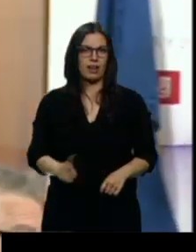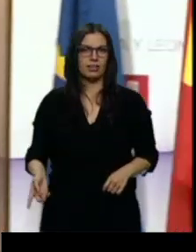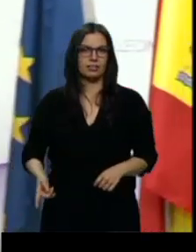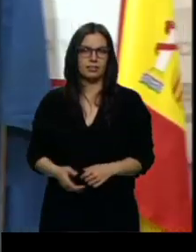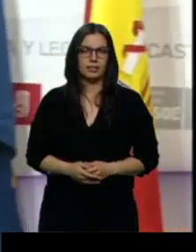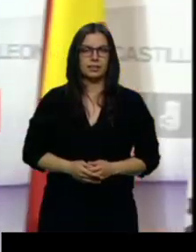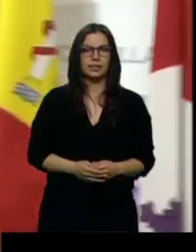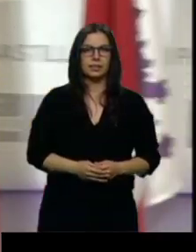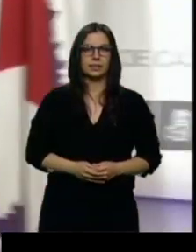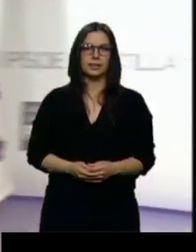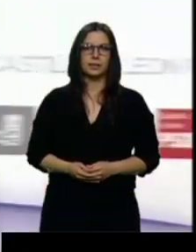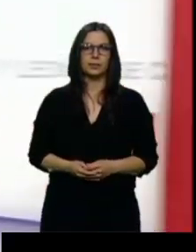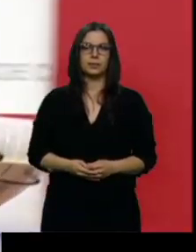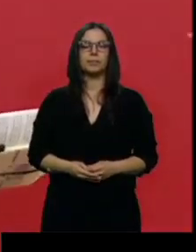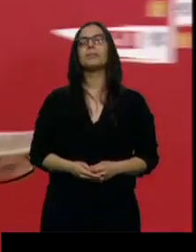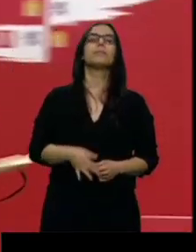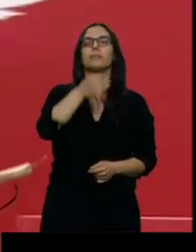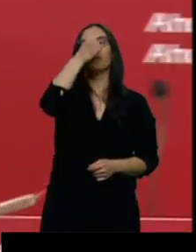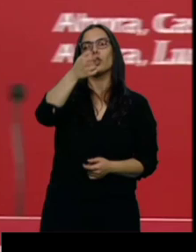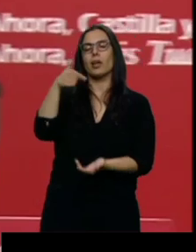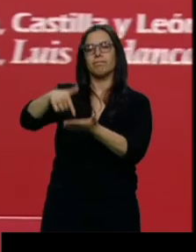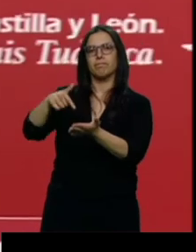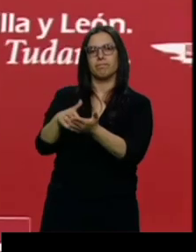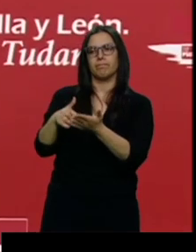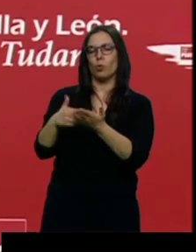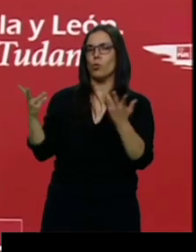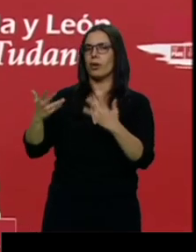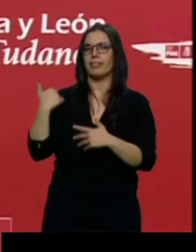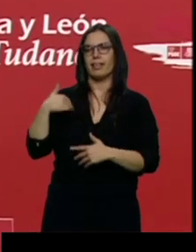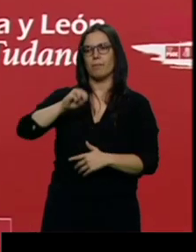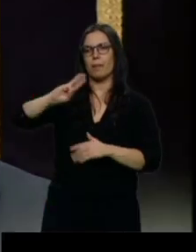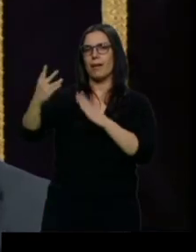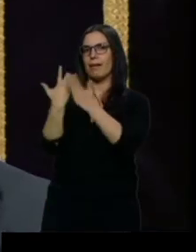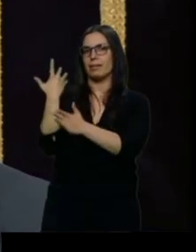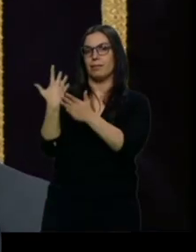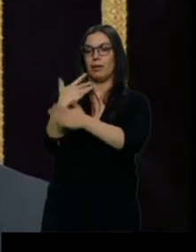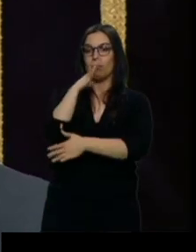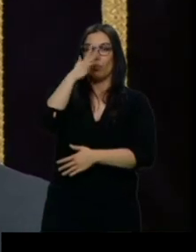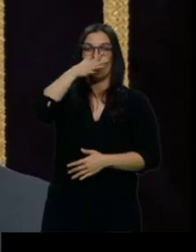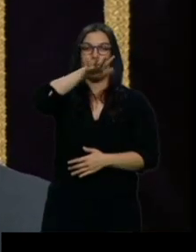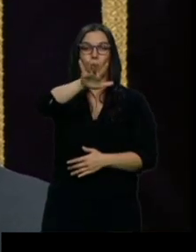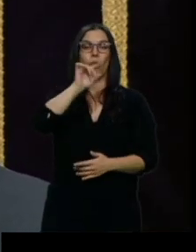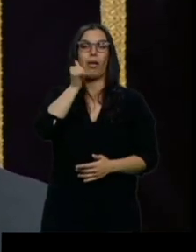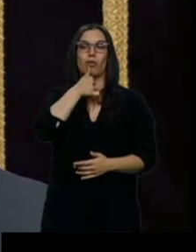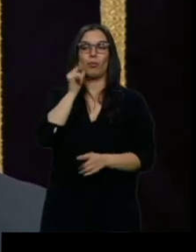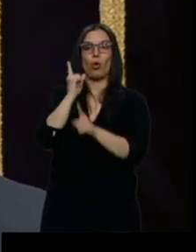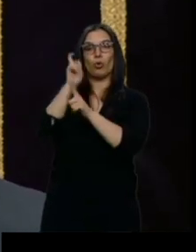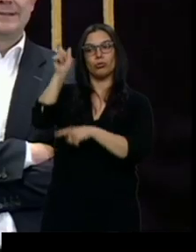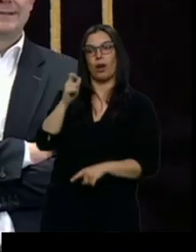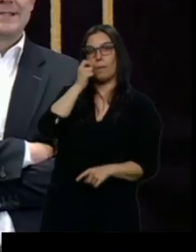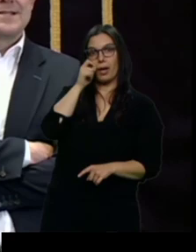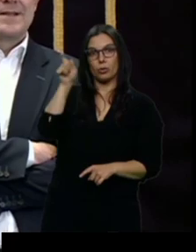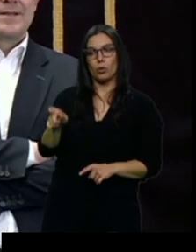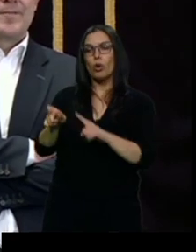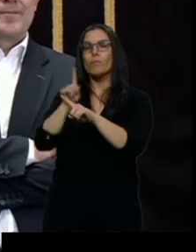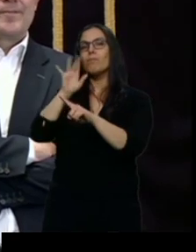El PSOE exige explicaciones urgentes al PP ante la denuncia anónima contra Alfonso Fernández Mañueco por presuntas